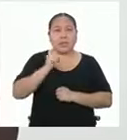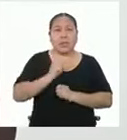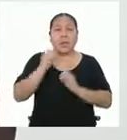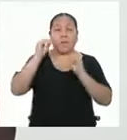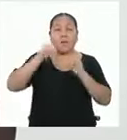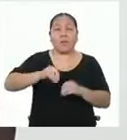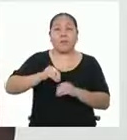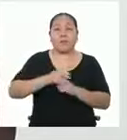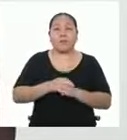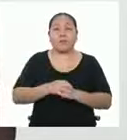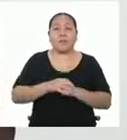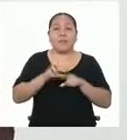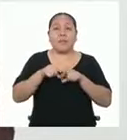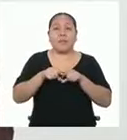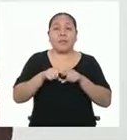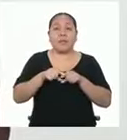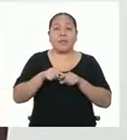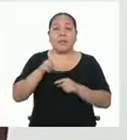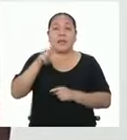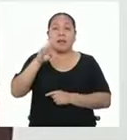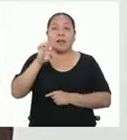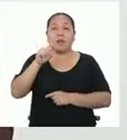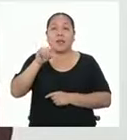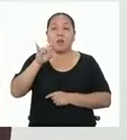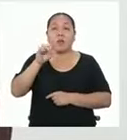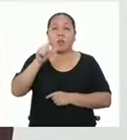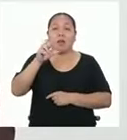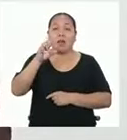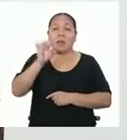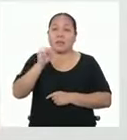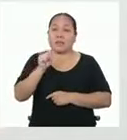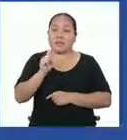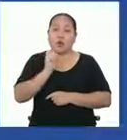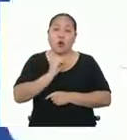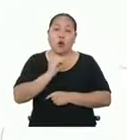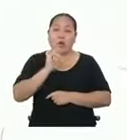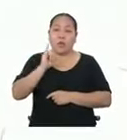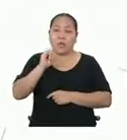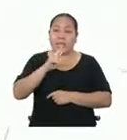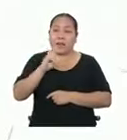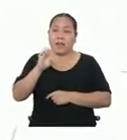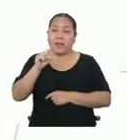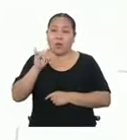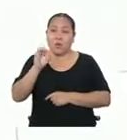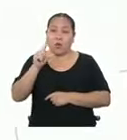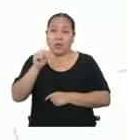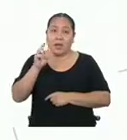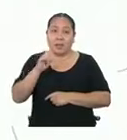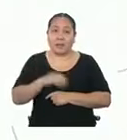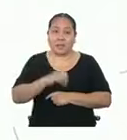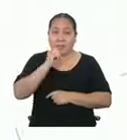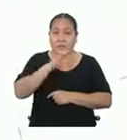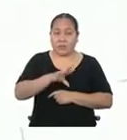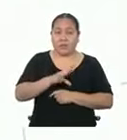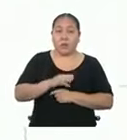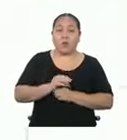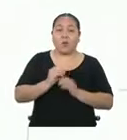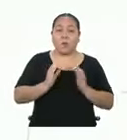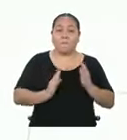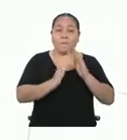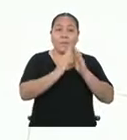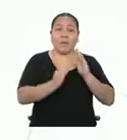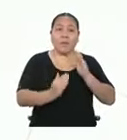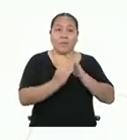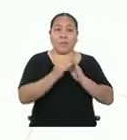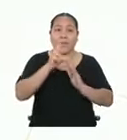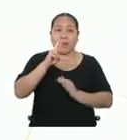las podemos clasificar según sean regulares o irregulares. Te muestro mejor. Decimos que una pirámide es regular